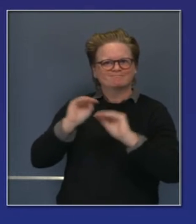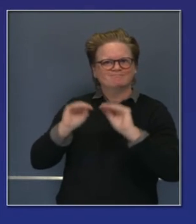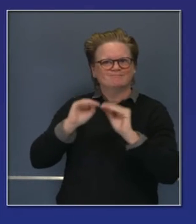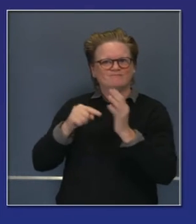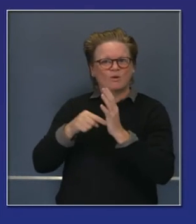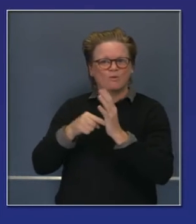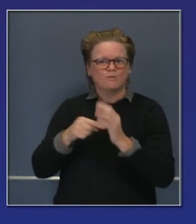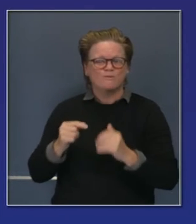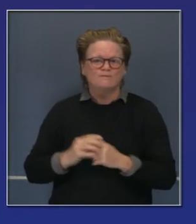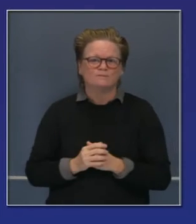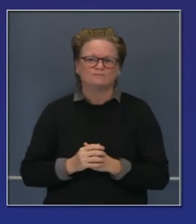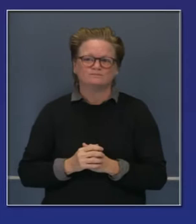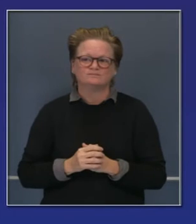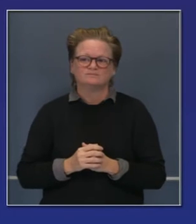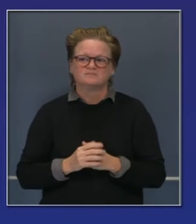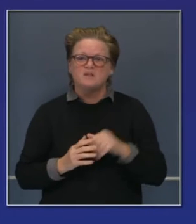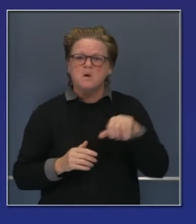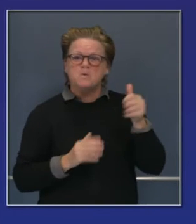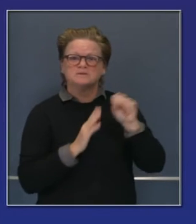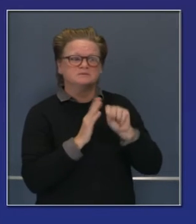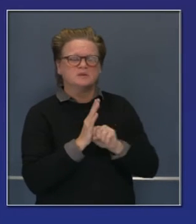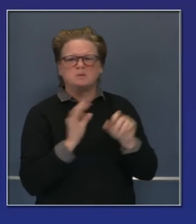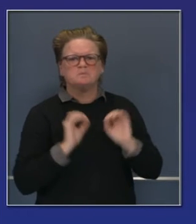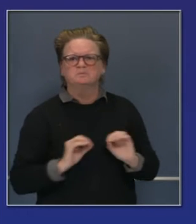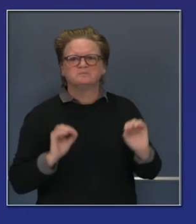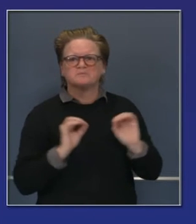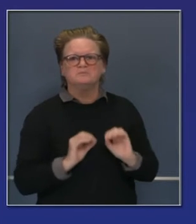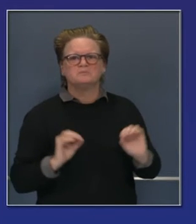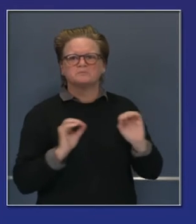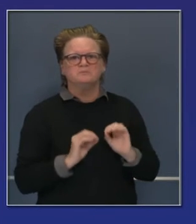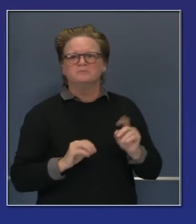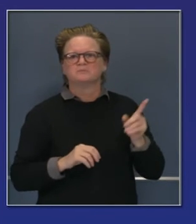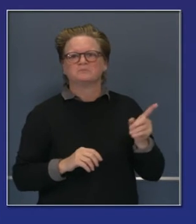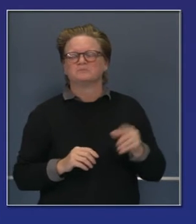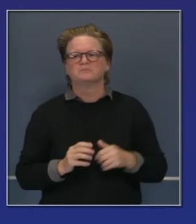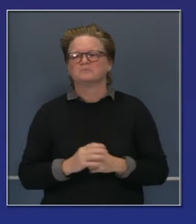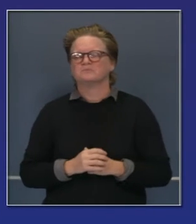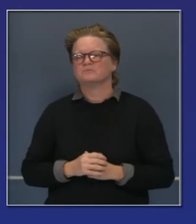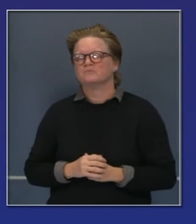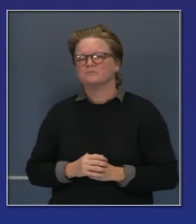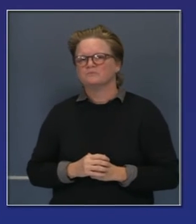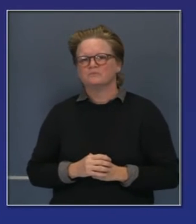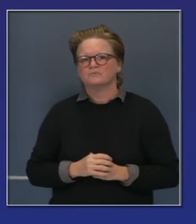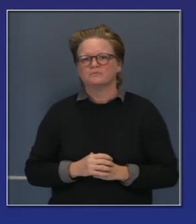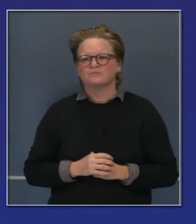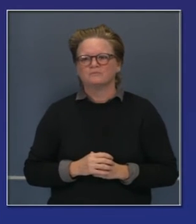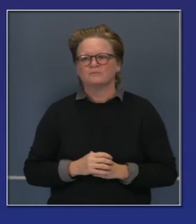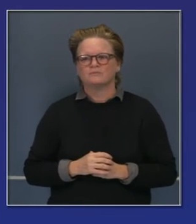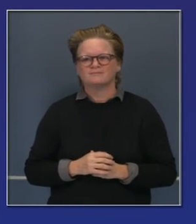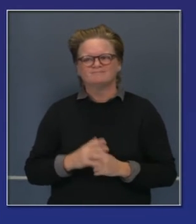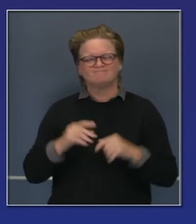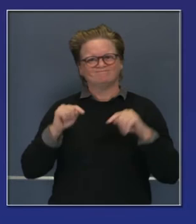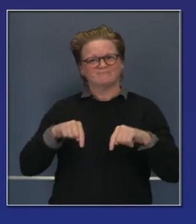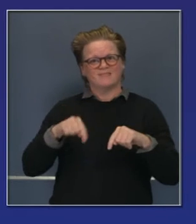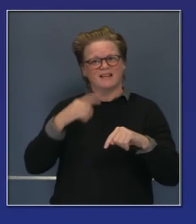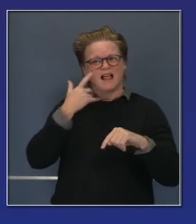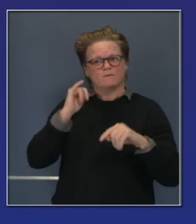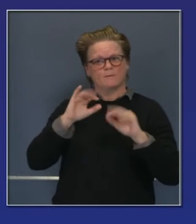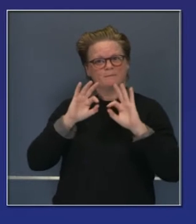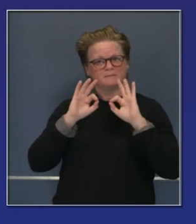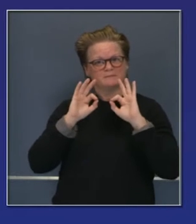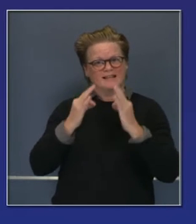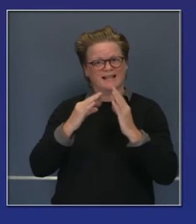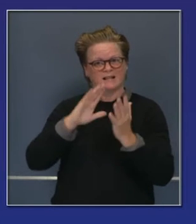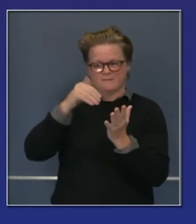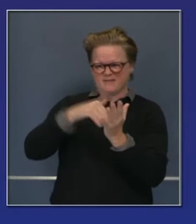más de 500 dólares. De hecho, 509 dólares es la cifra exacta. Para familias de ingresos